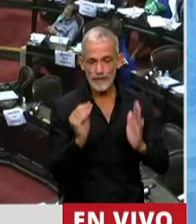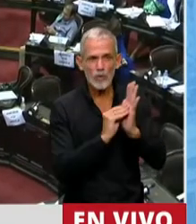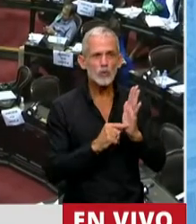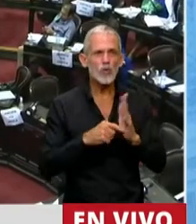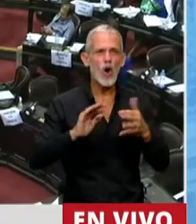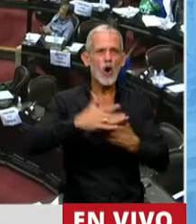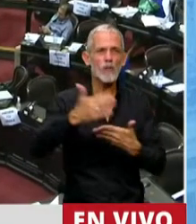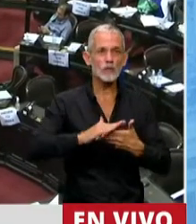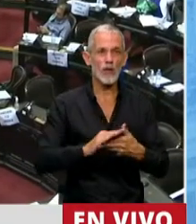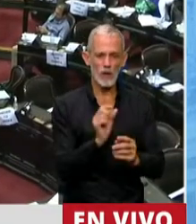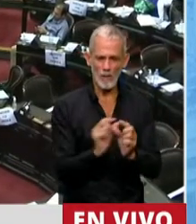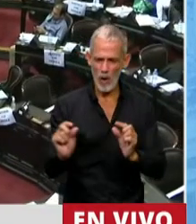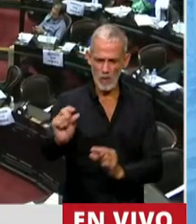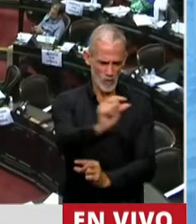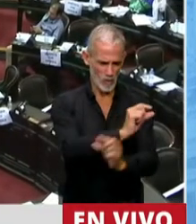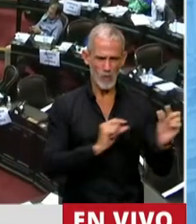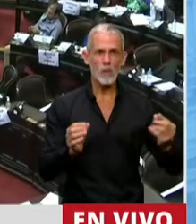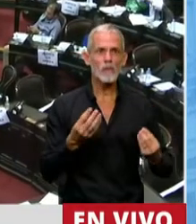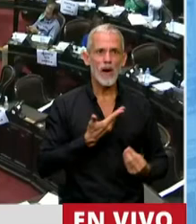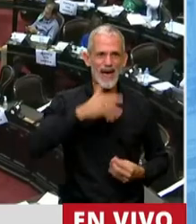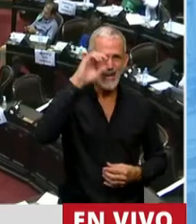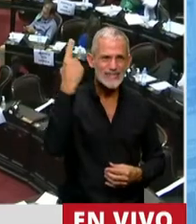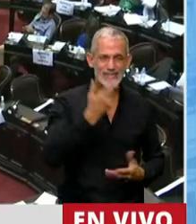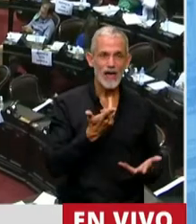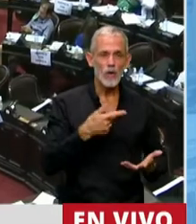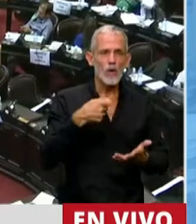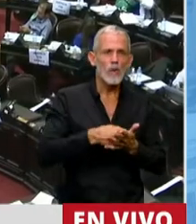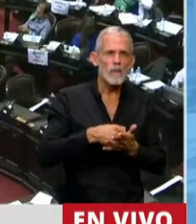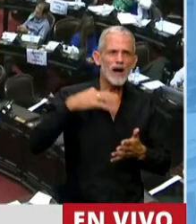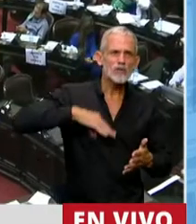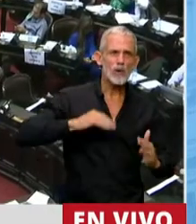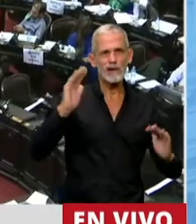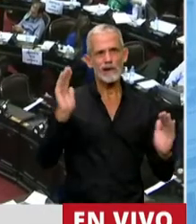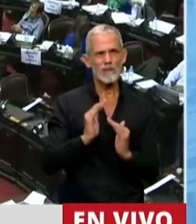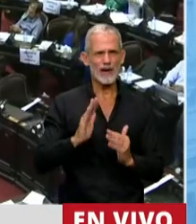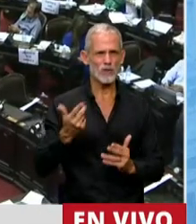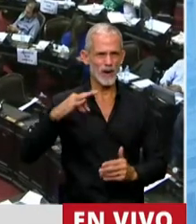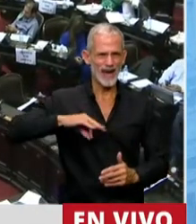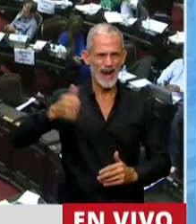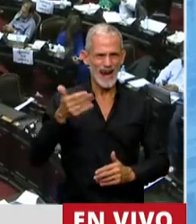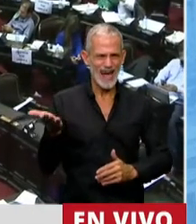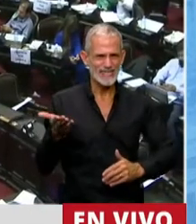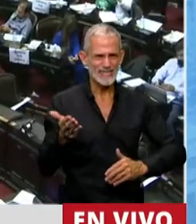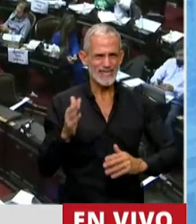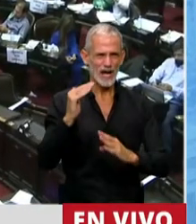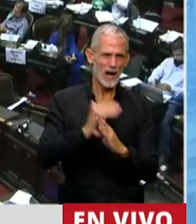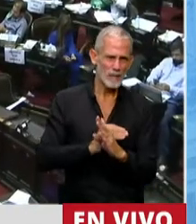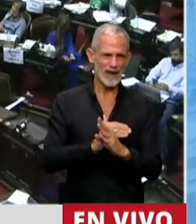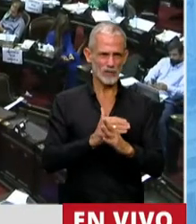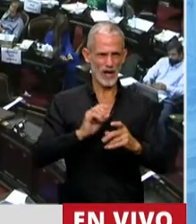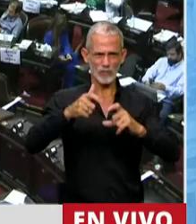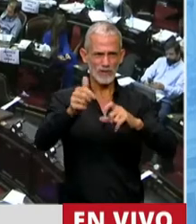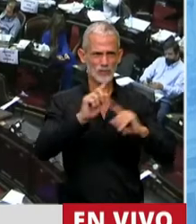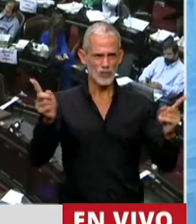usar una computadora, porque al Estado se le ocurre pagarle menos de su sueldo porque le dice que no va a actualizar el impuesto a las